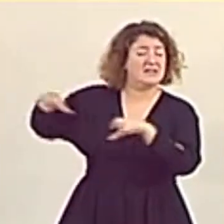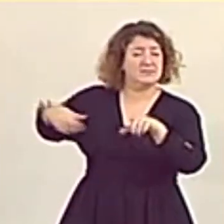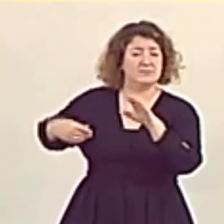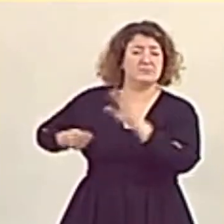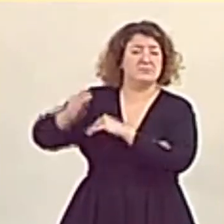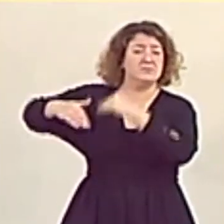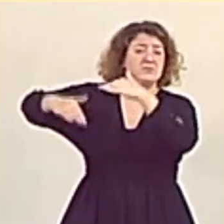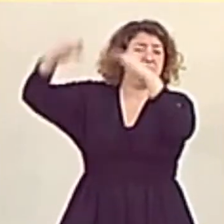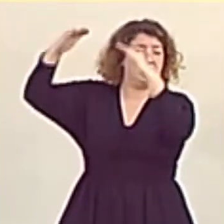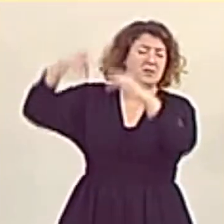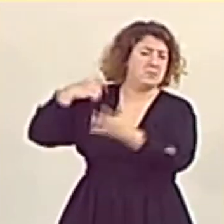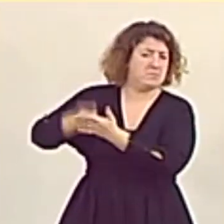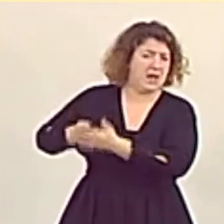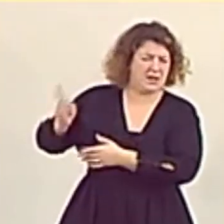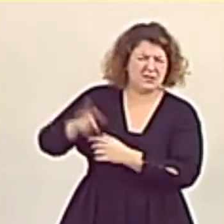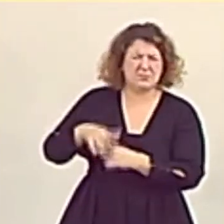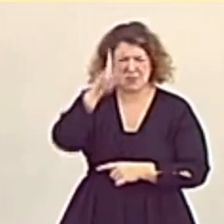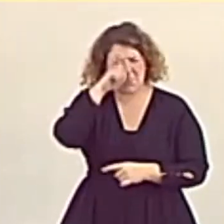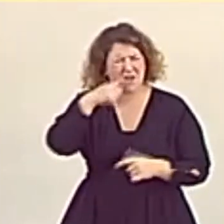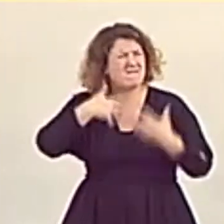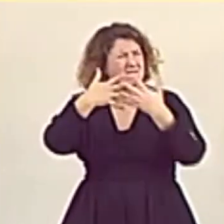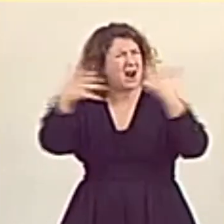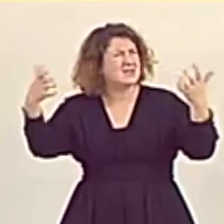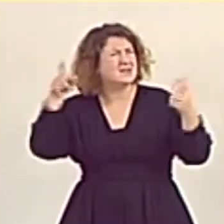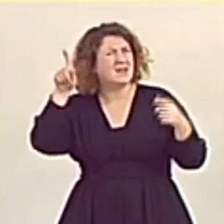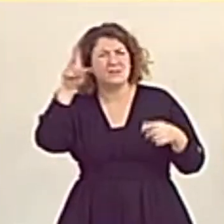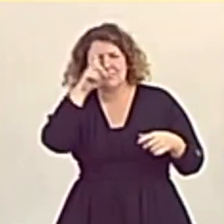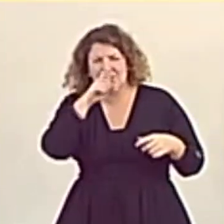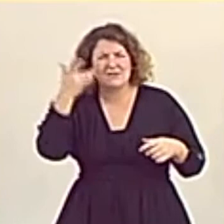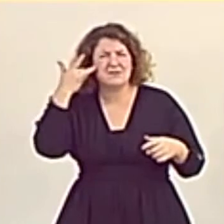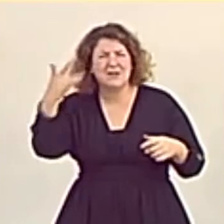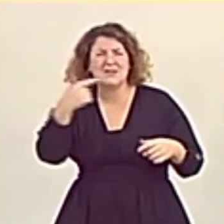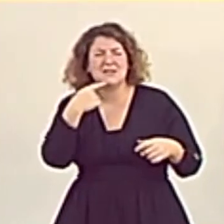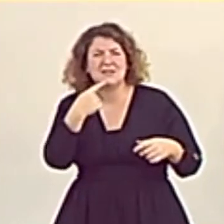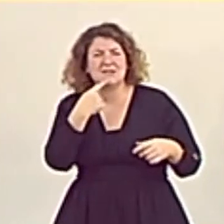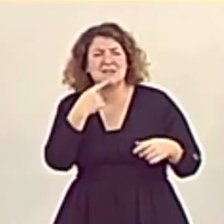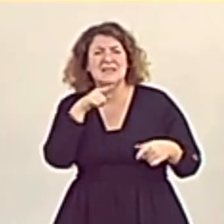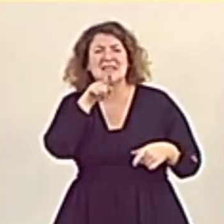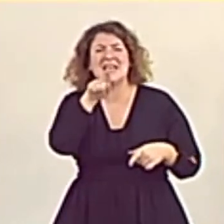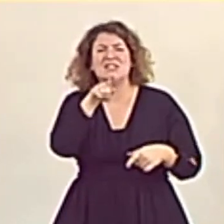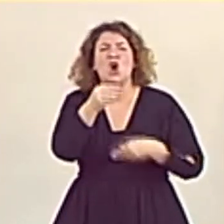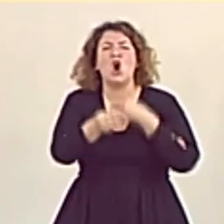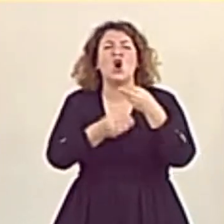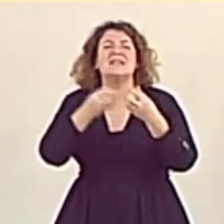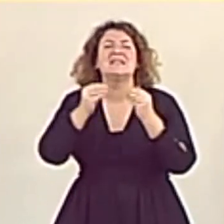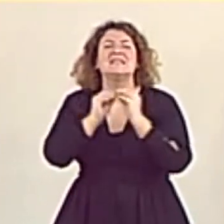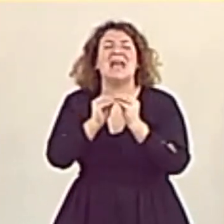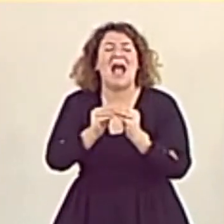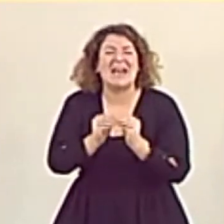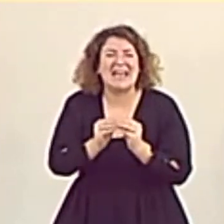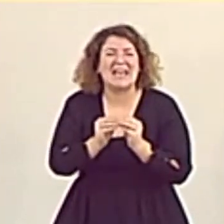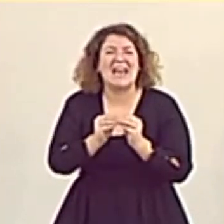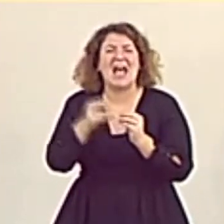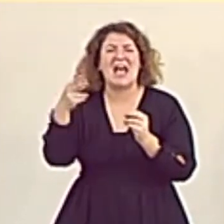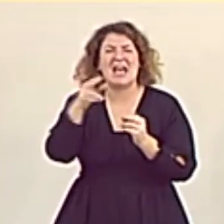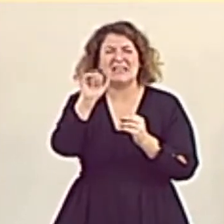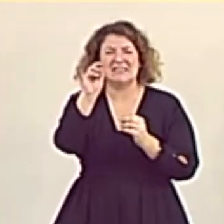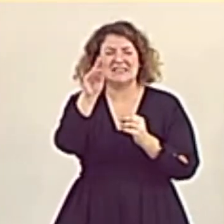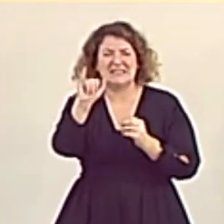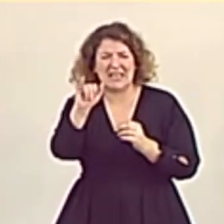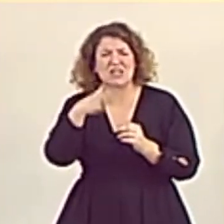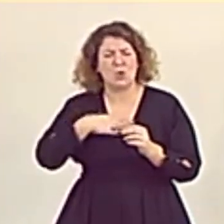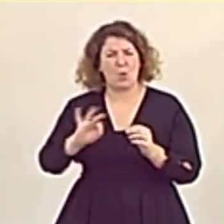¿Cómo era su frase célebre, señora ministra? ¿Cómo era eso? Eso se arregla chiqui, eso se cuadra. ¿No era algo así?